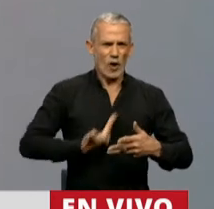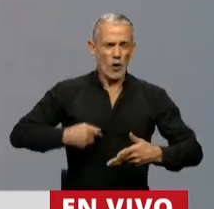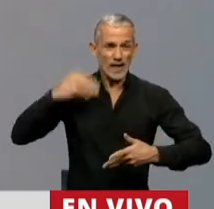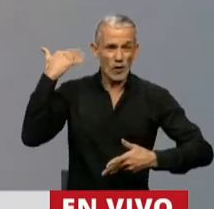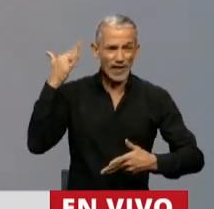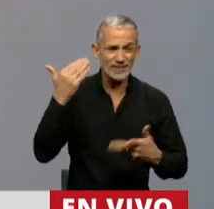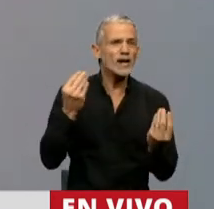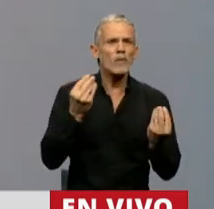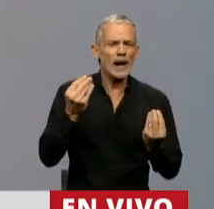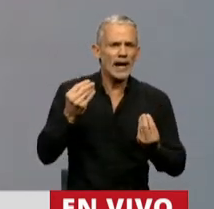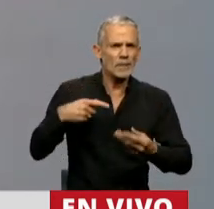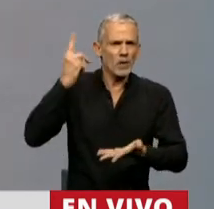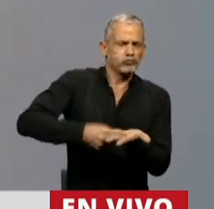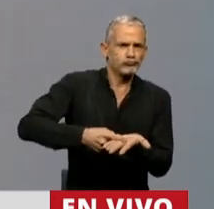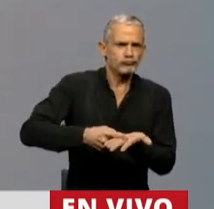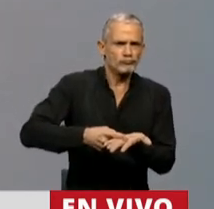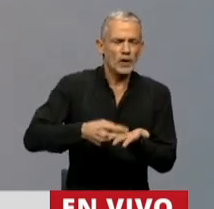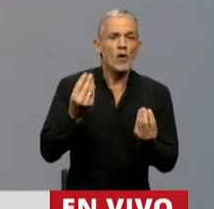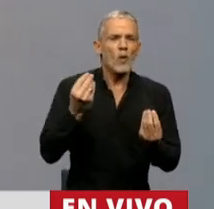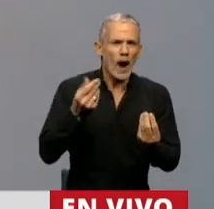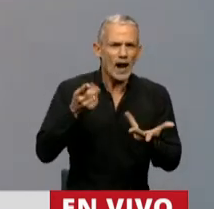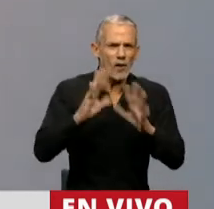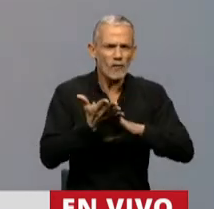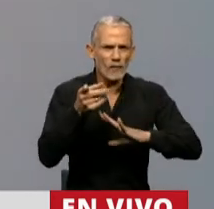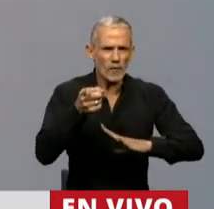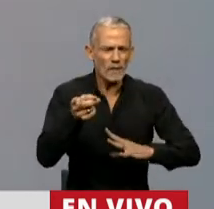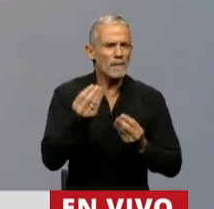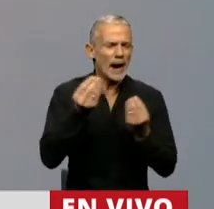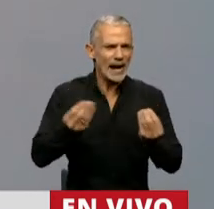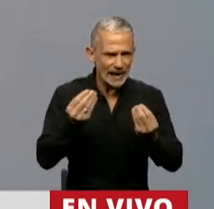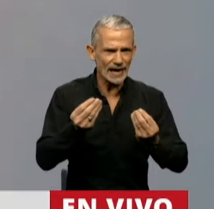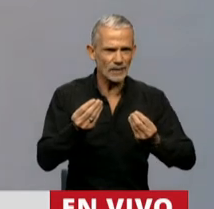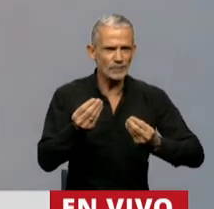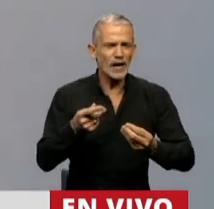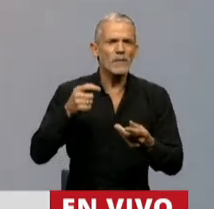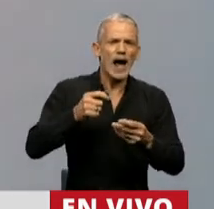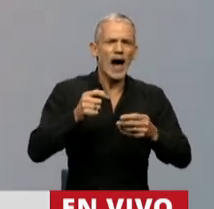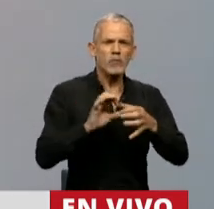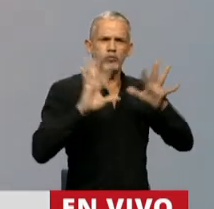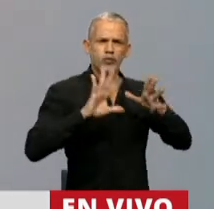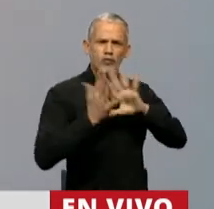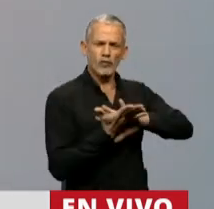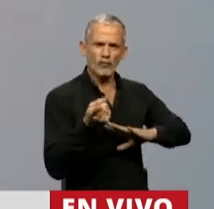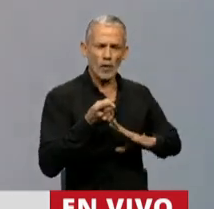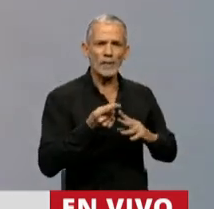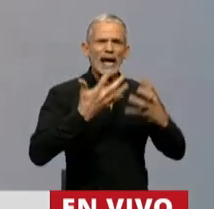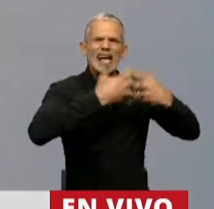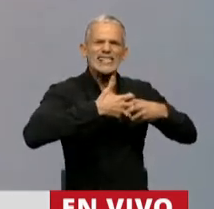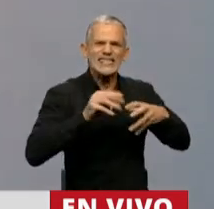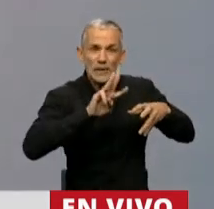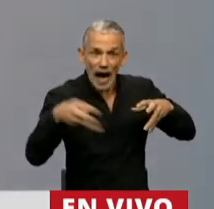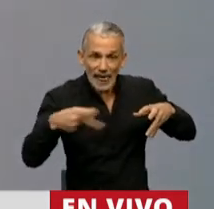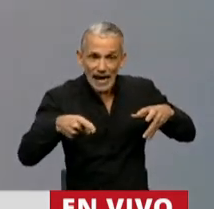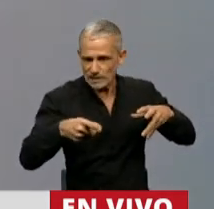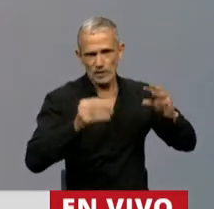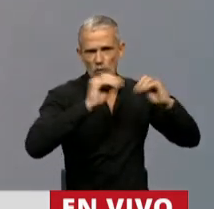tratar de imponer, al fin y cabo, su visión neoliberal para directamente hacer quemar el sistema y dejar